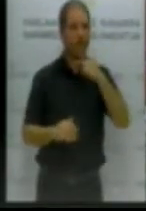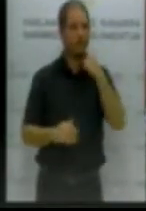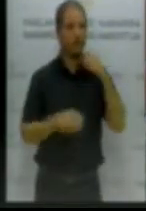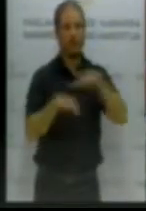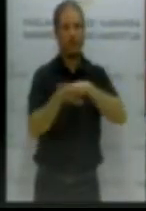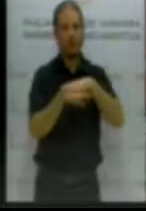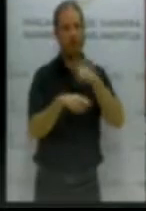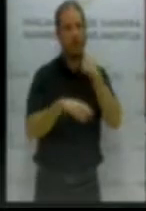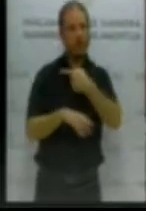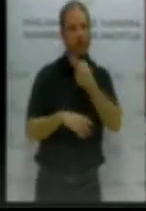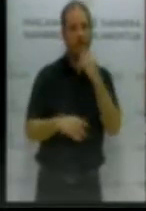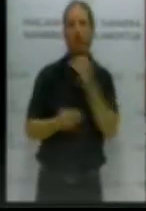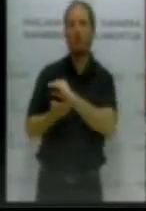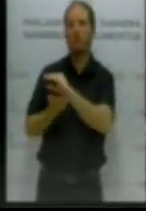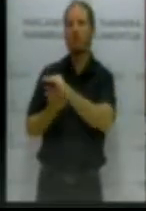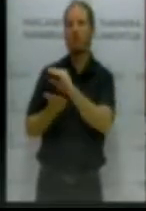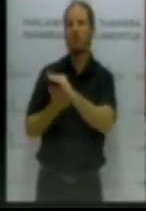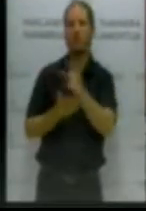a los pensionistas.